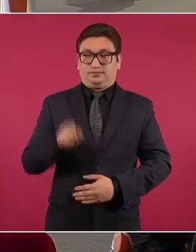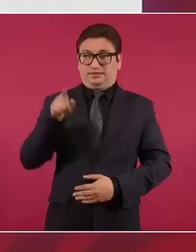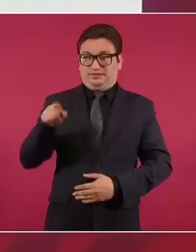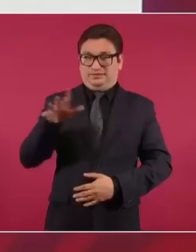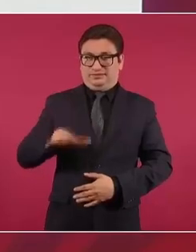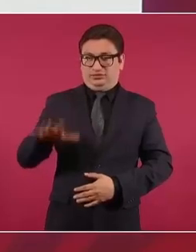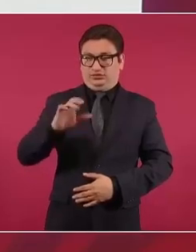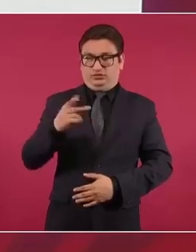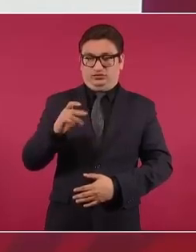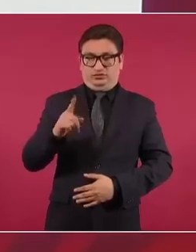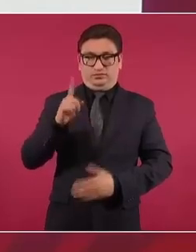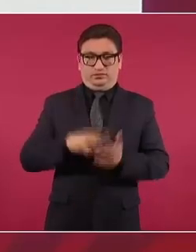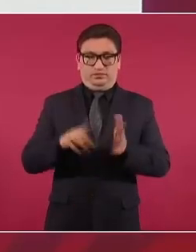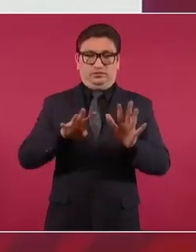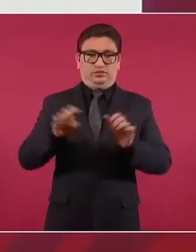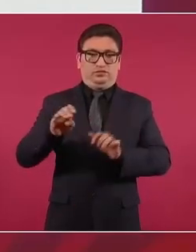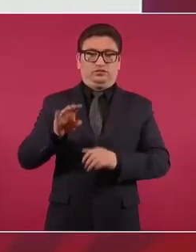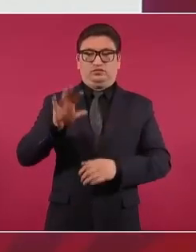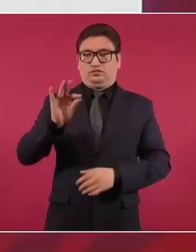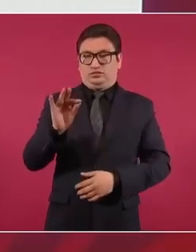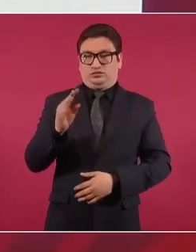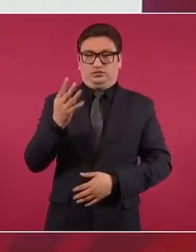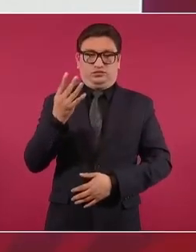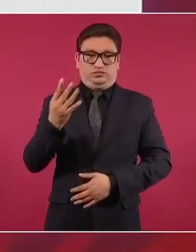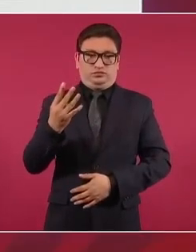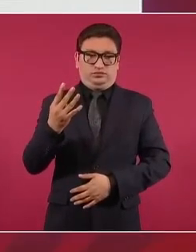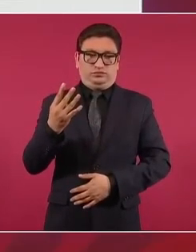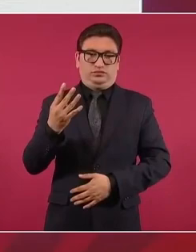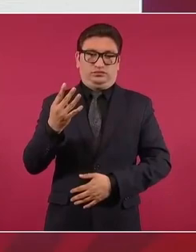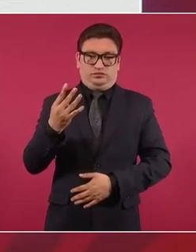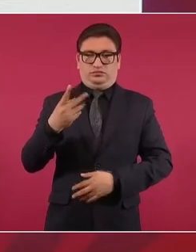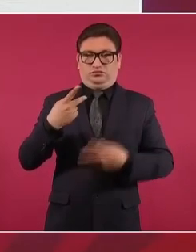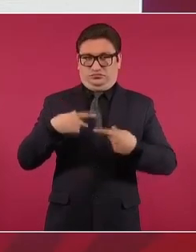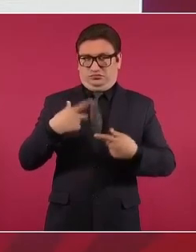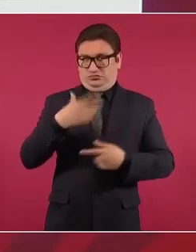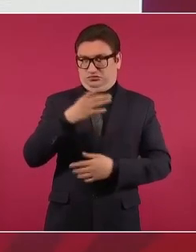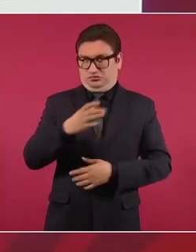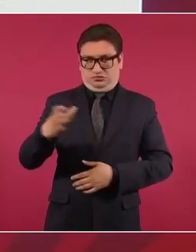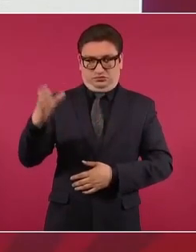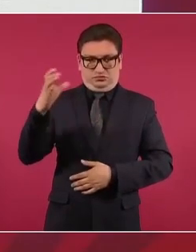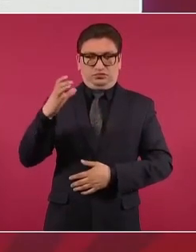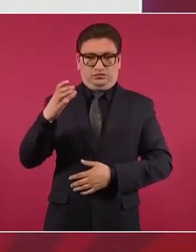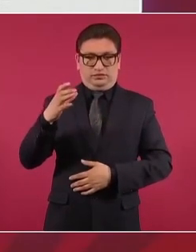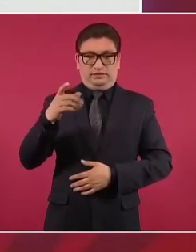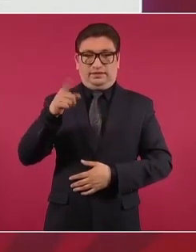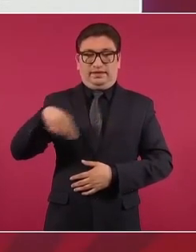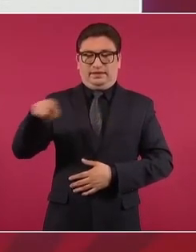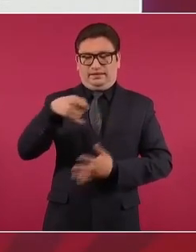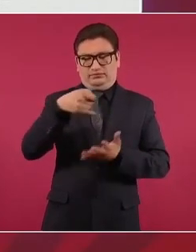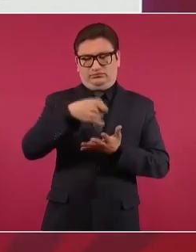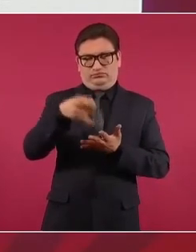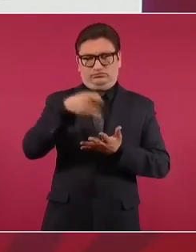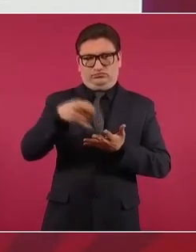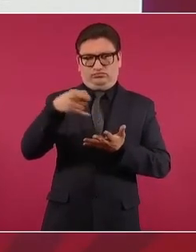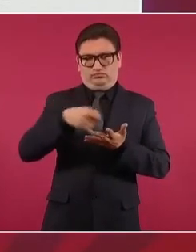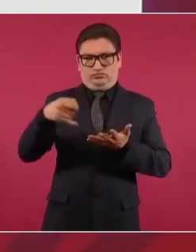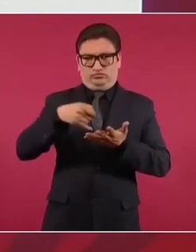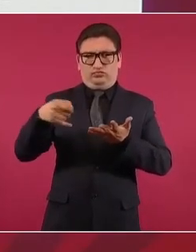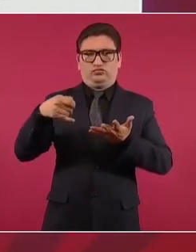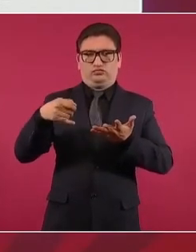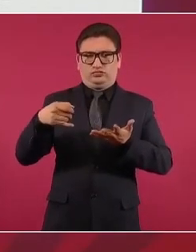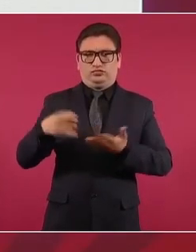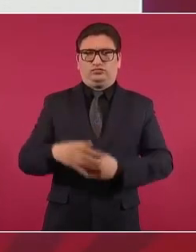mil 944 campesinos que están sembrando, cultivando